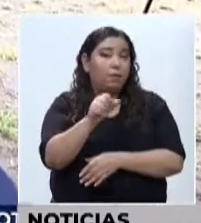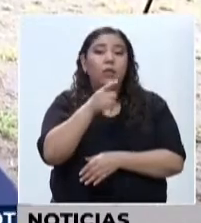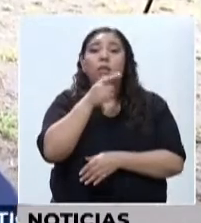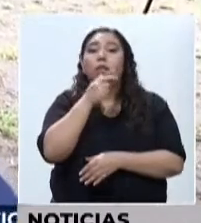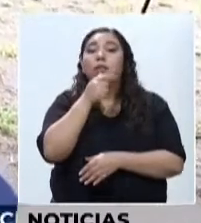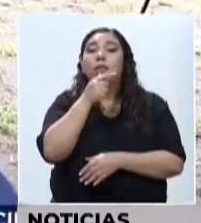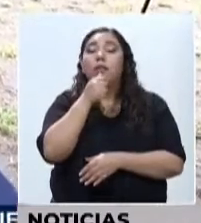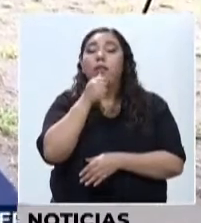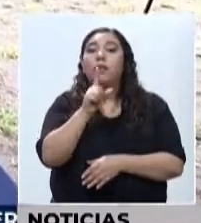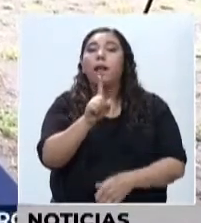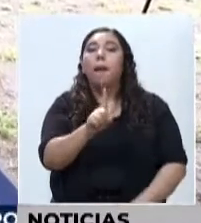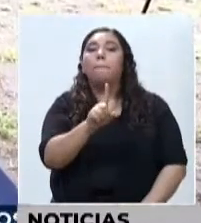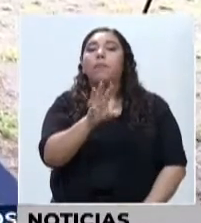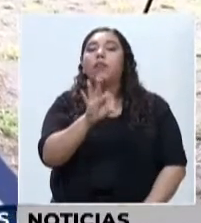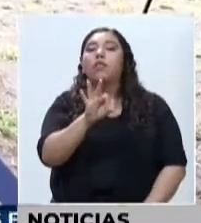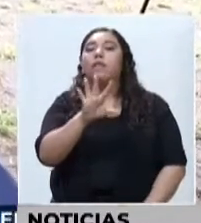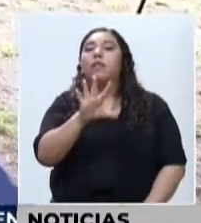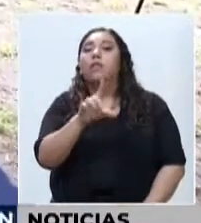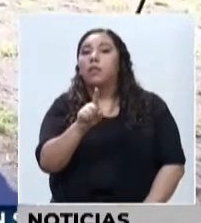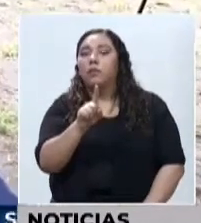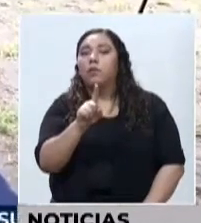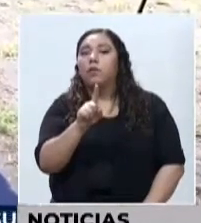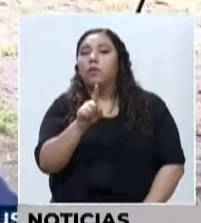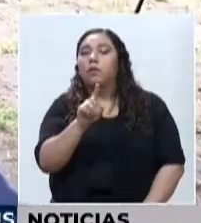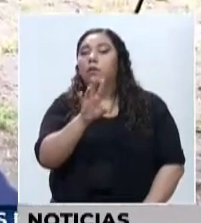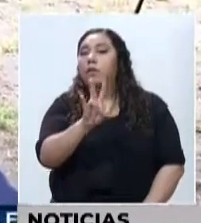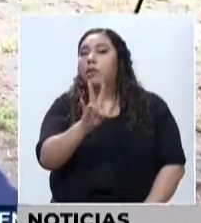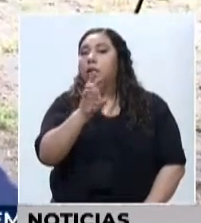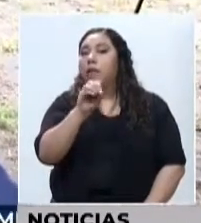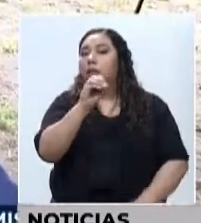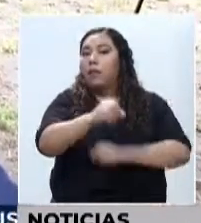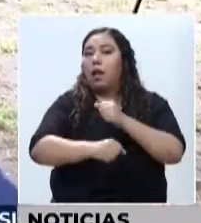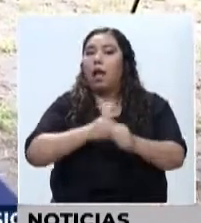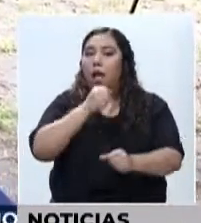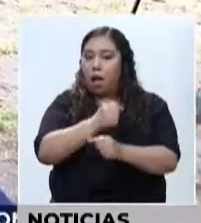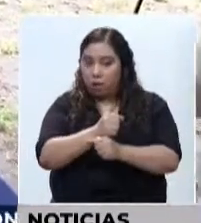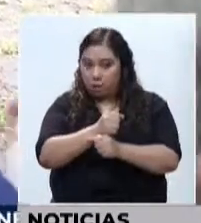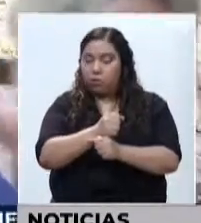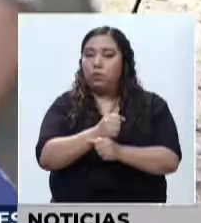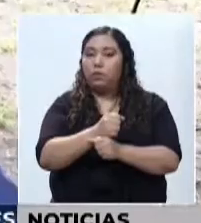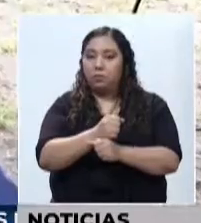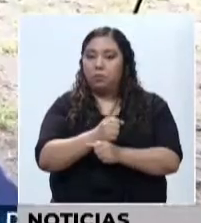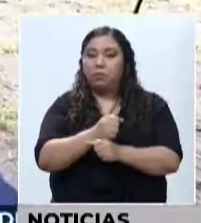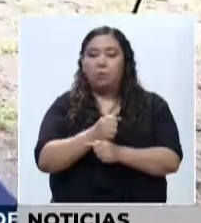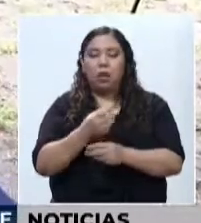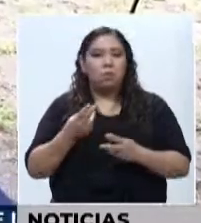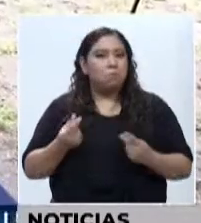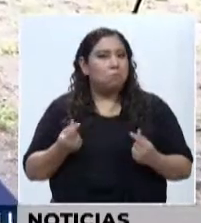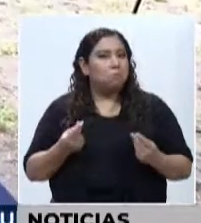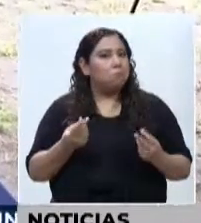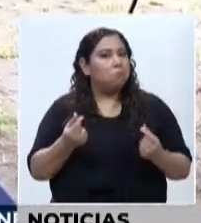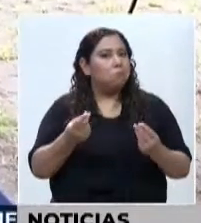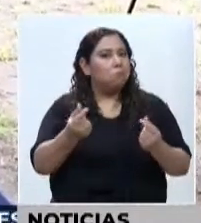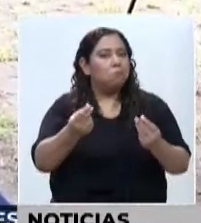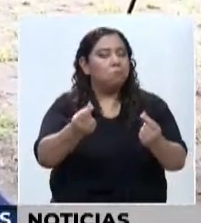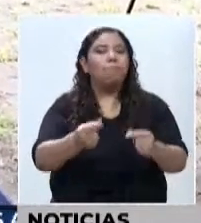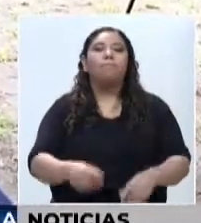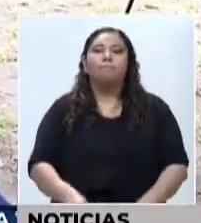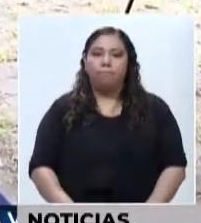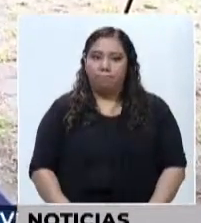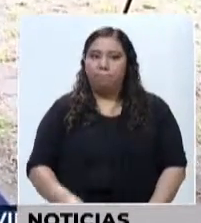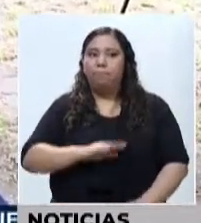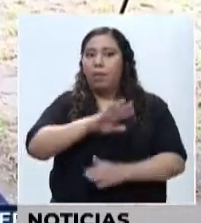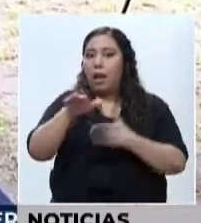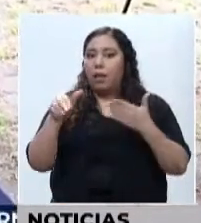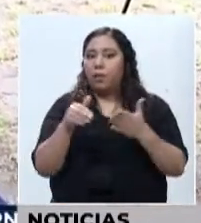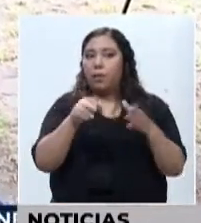1951 que tienen 70 años. Haciendo de este un proceso bastante rápido para beneficiar a